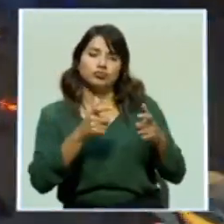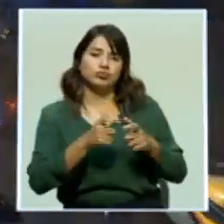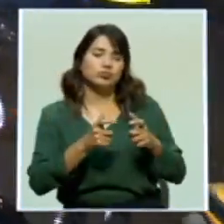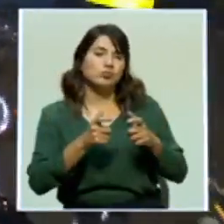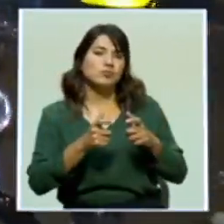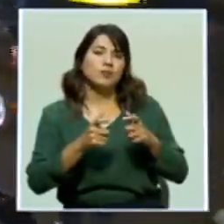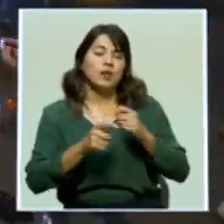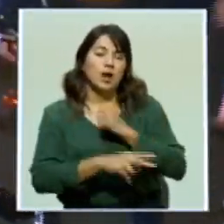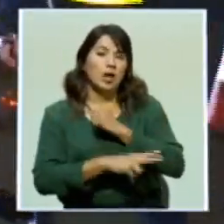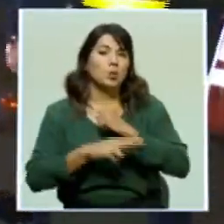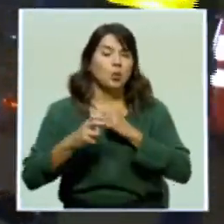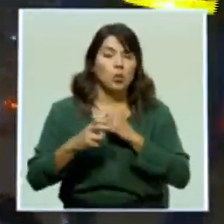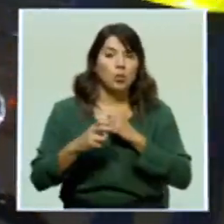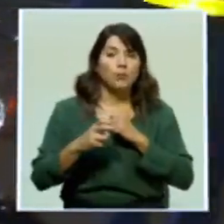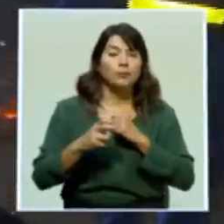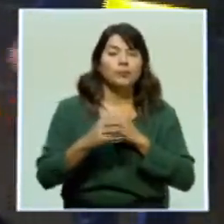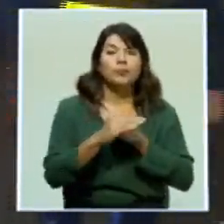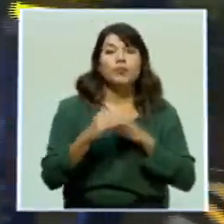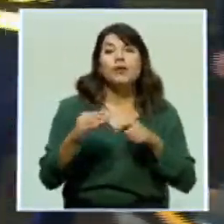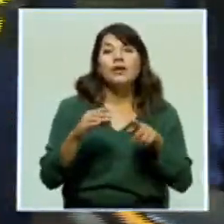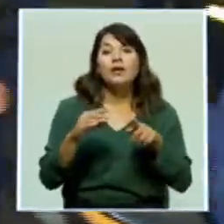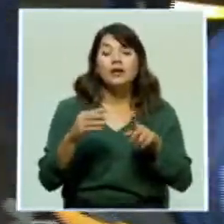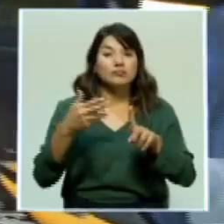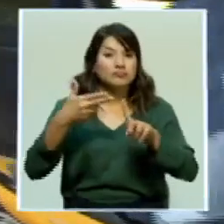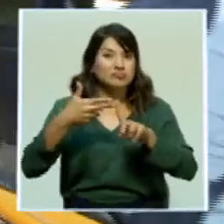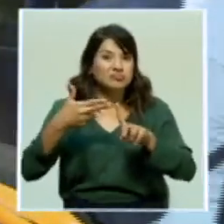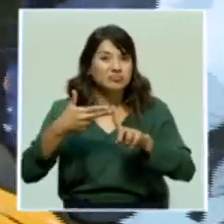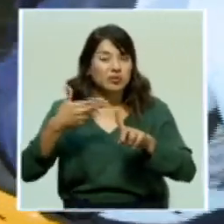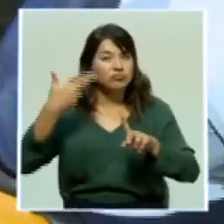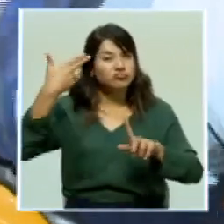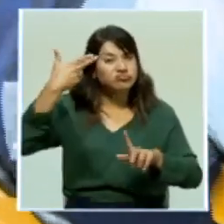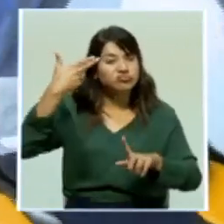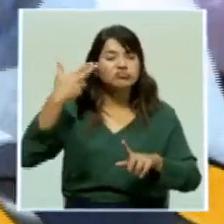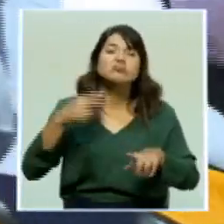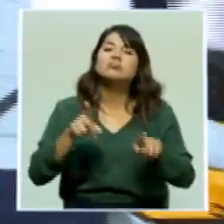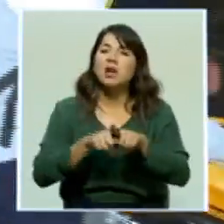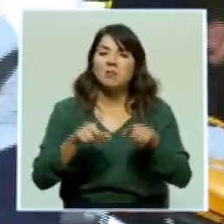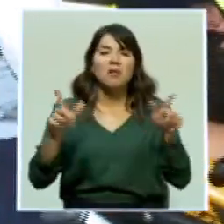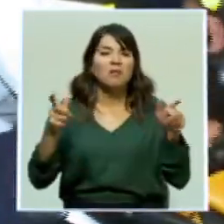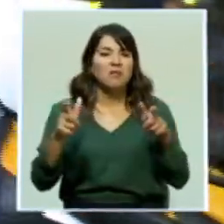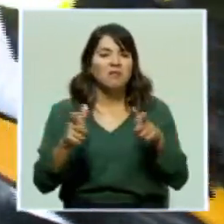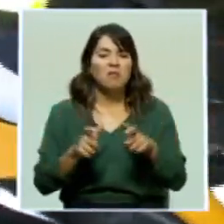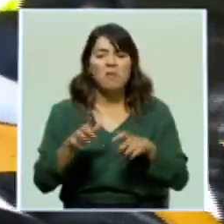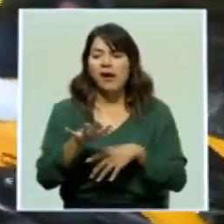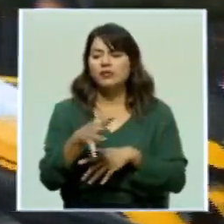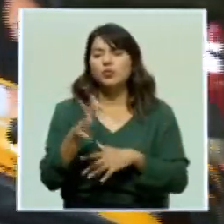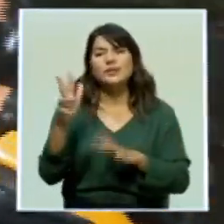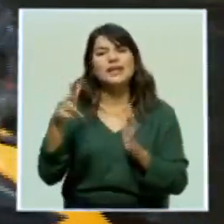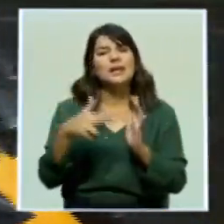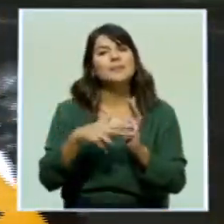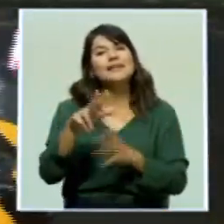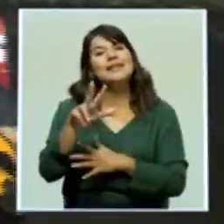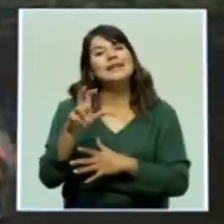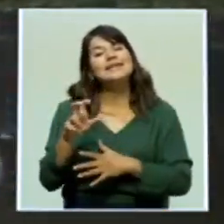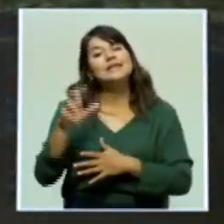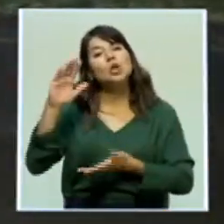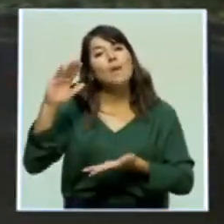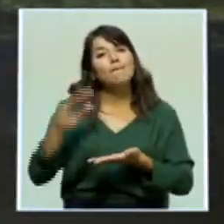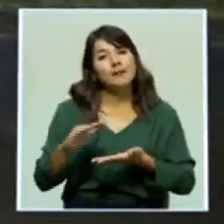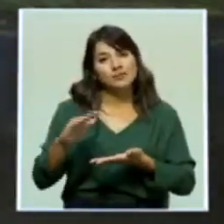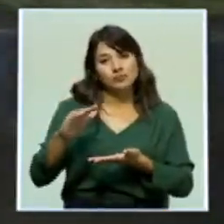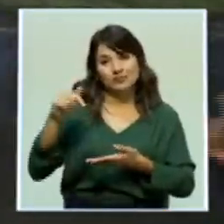También en el tema de la criminalidad de asaltos, prácticamente 3.300 asaltos menos de lo que llevamos.